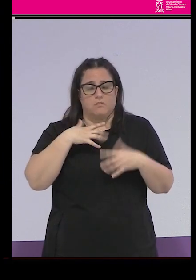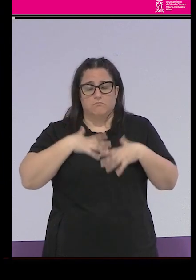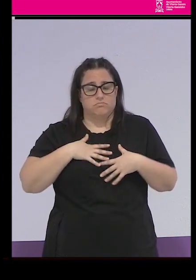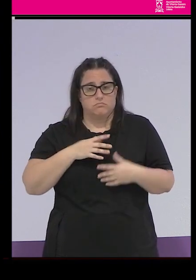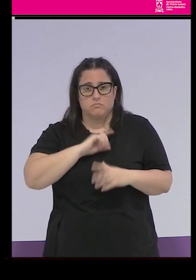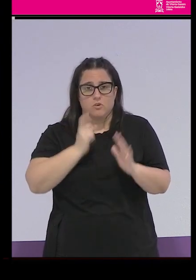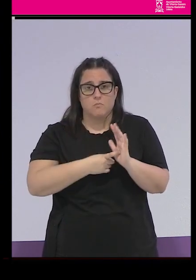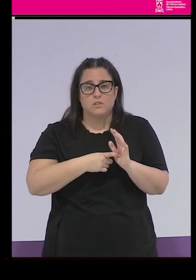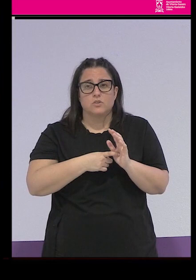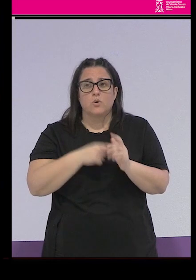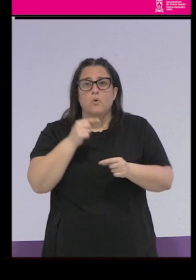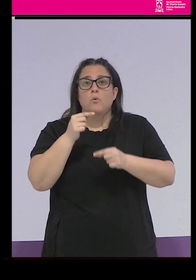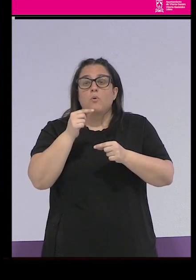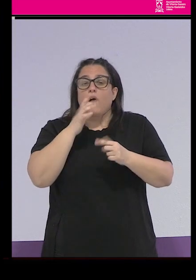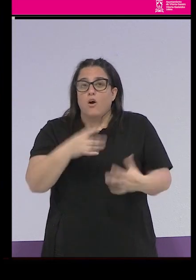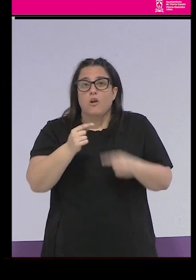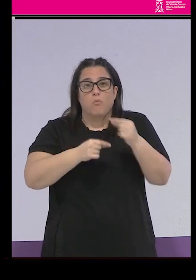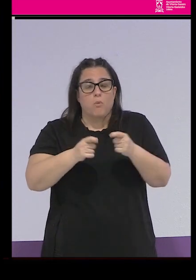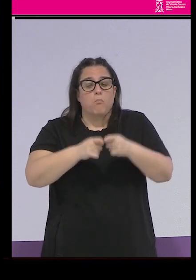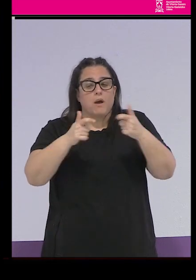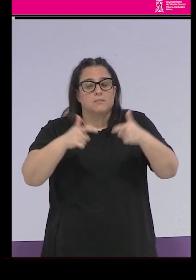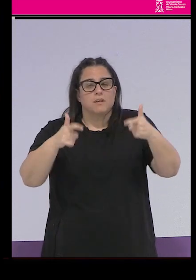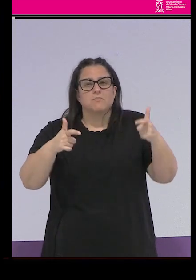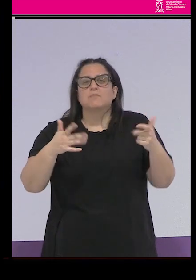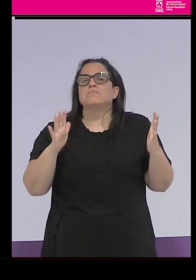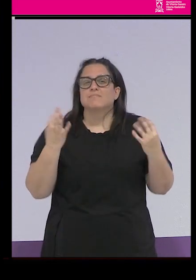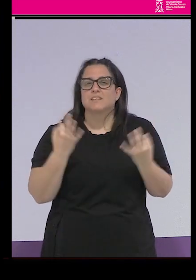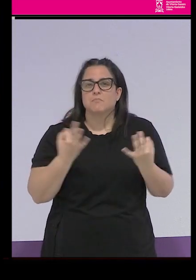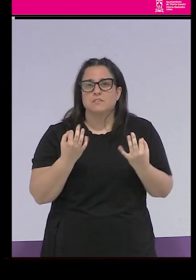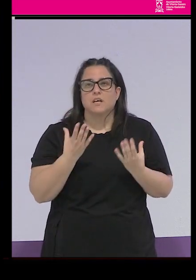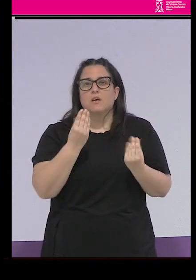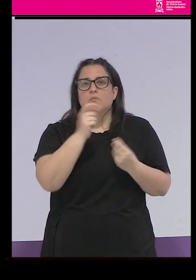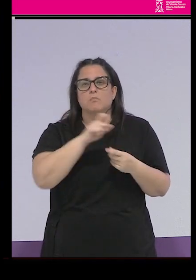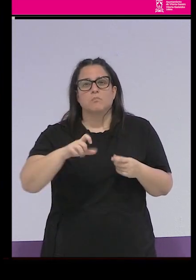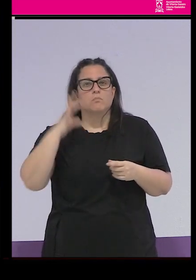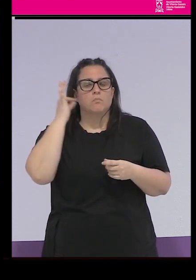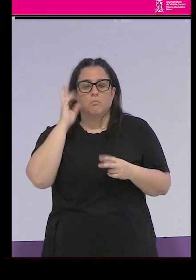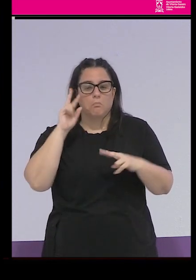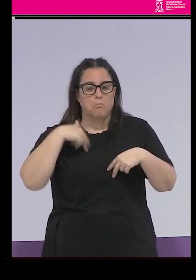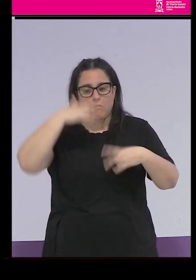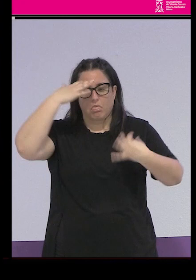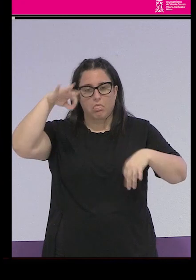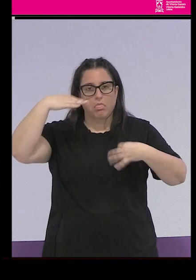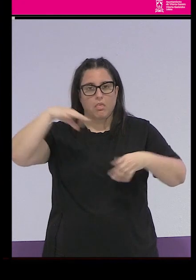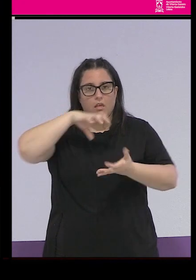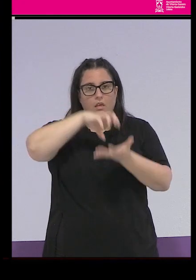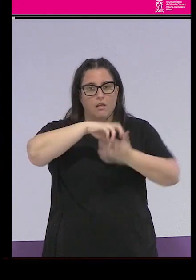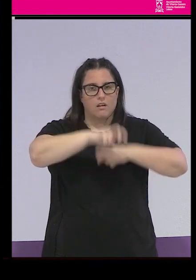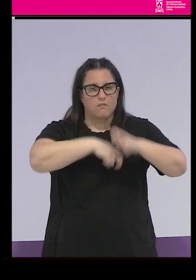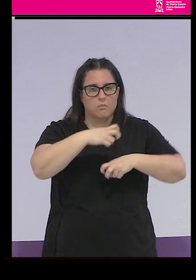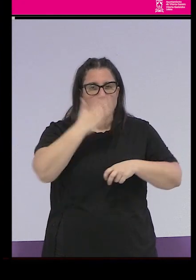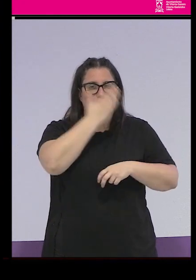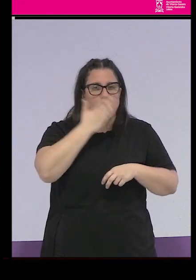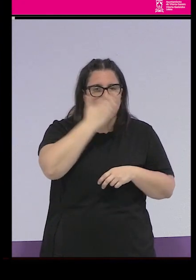más mujeres que están hablando de esto pero lo que pasa es que muchas de ellas ni siquiera son conscientes de que los reformatorios los